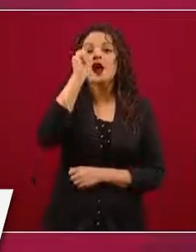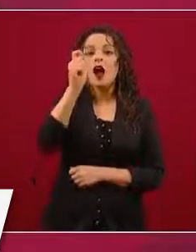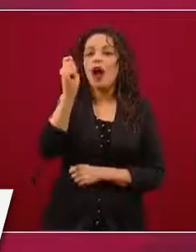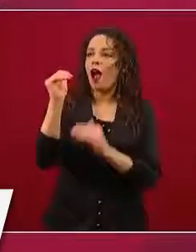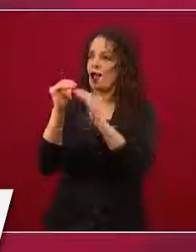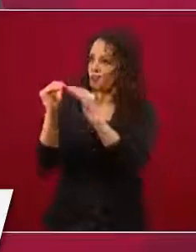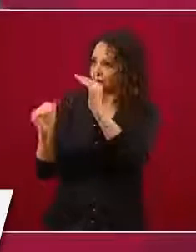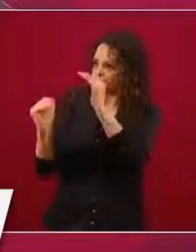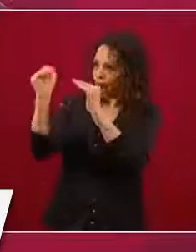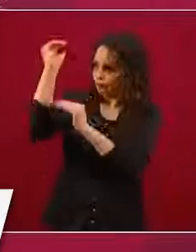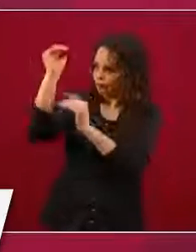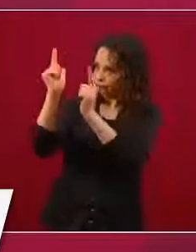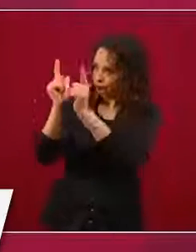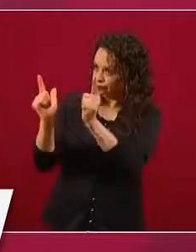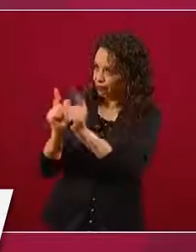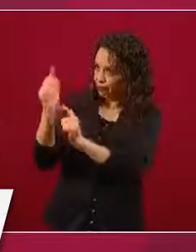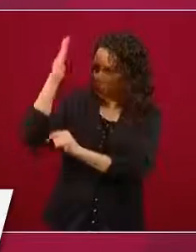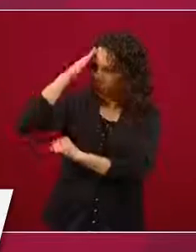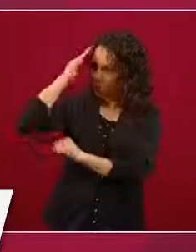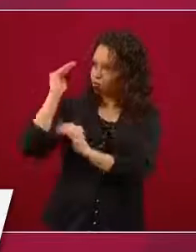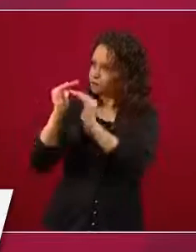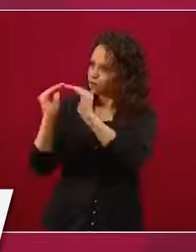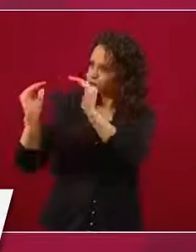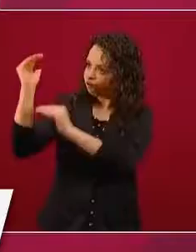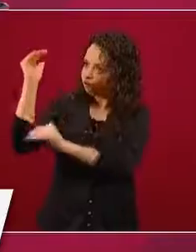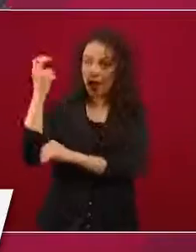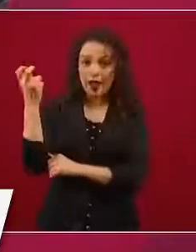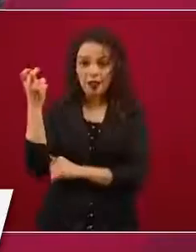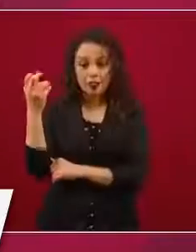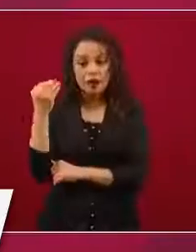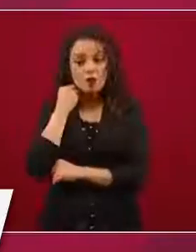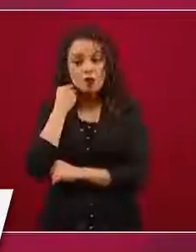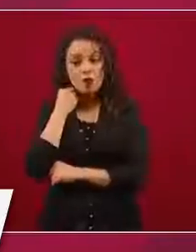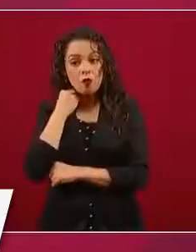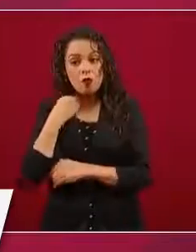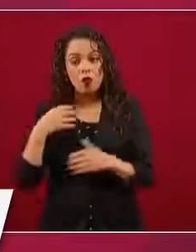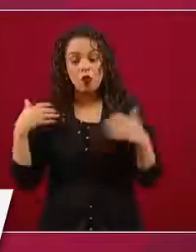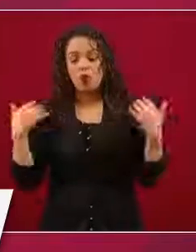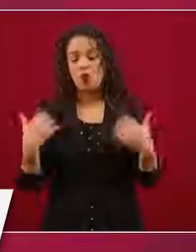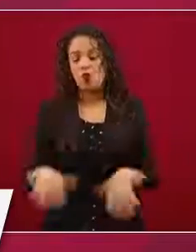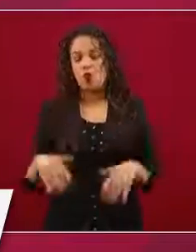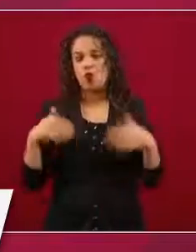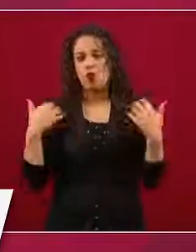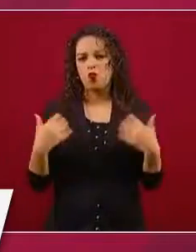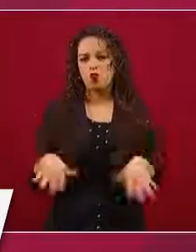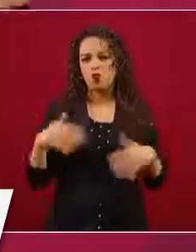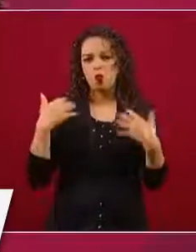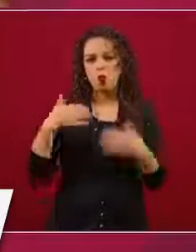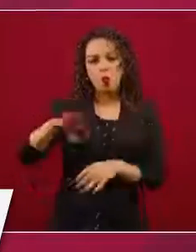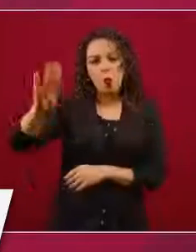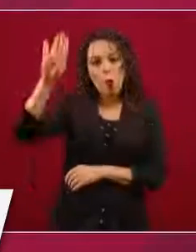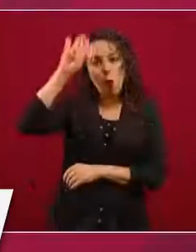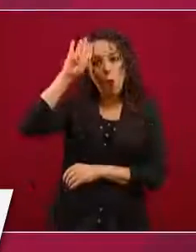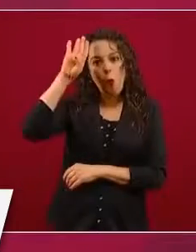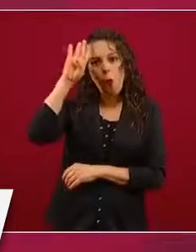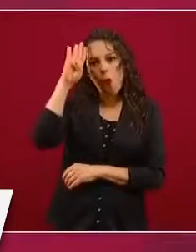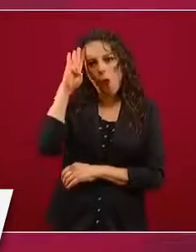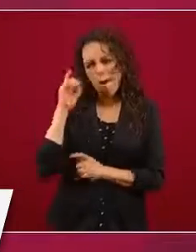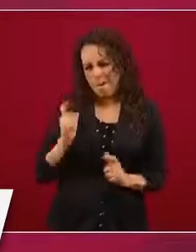Hay unos abogados que están inmensamente ricos